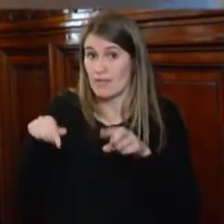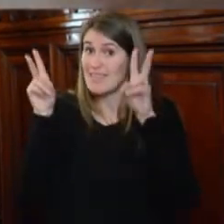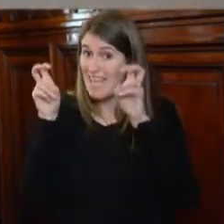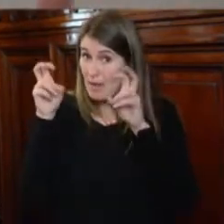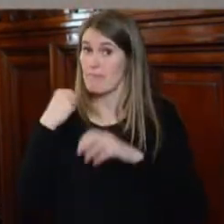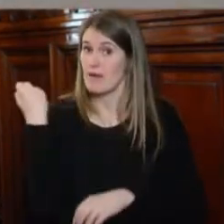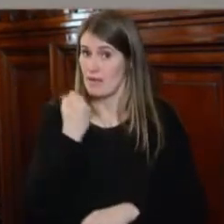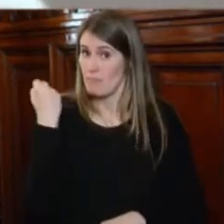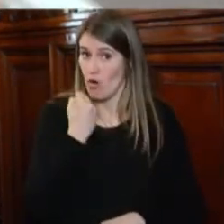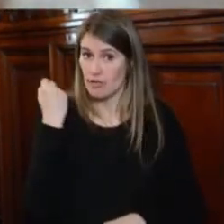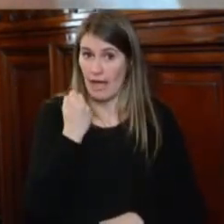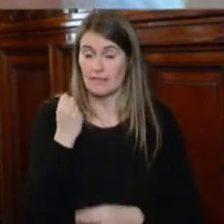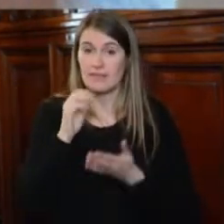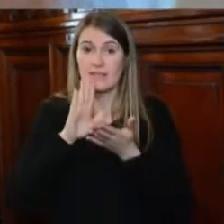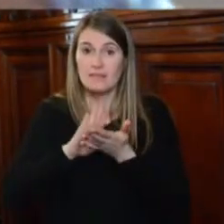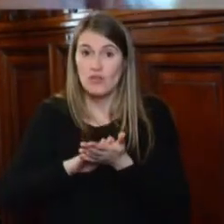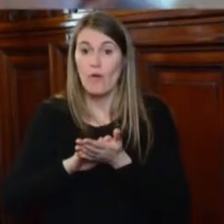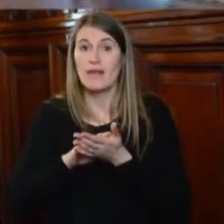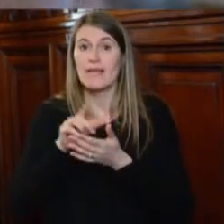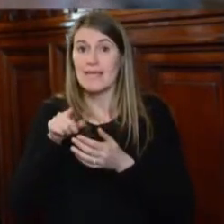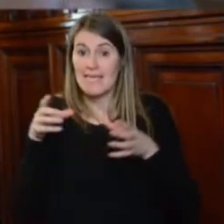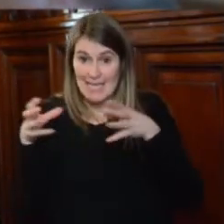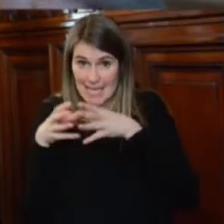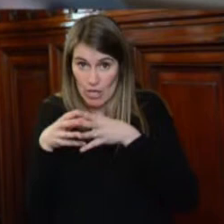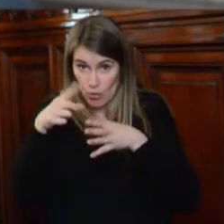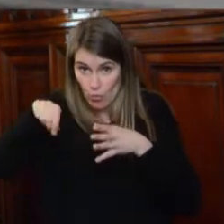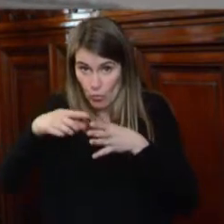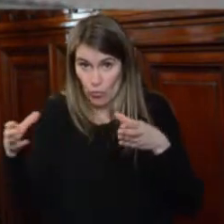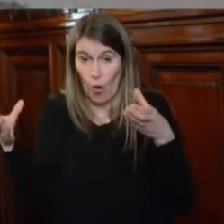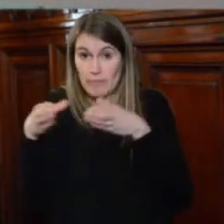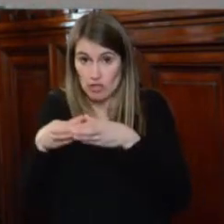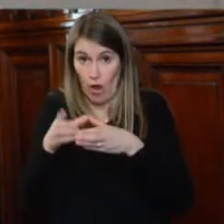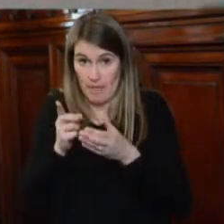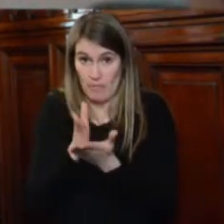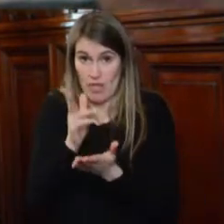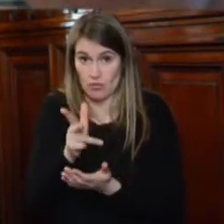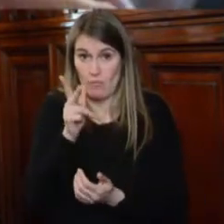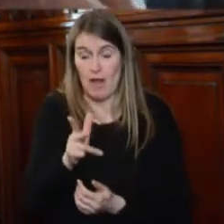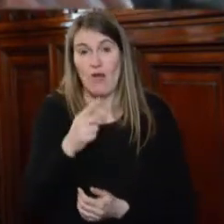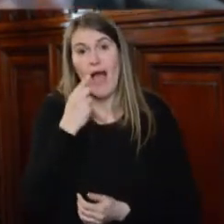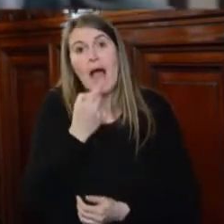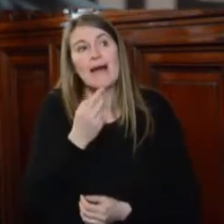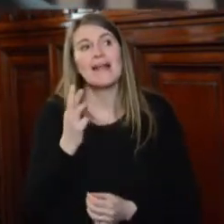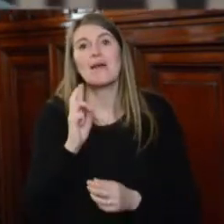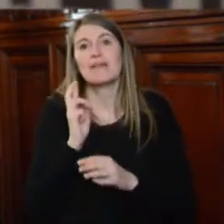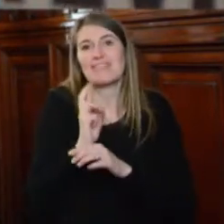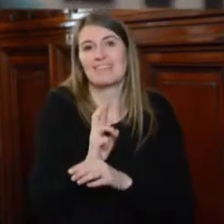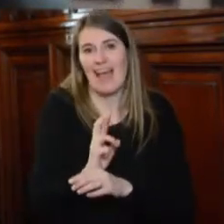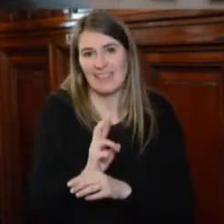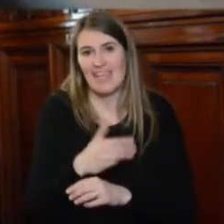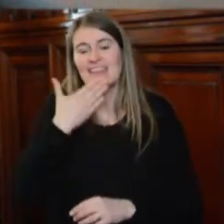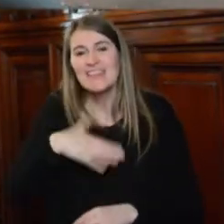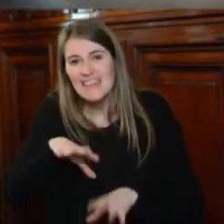importantes de este ejercicio del contradictorio, para que los comisionados tengan una comprensión más general